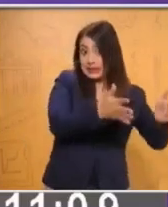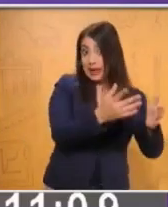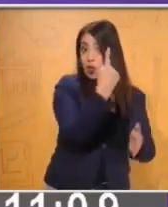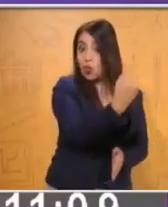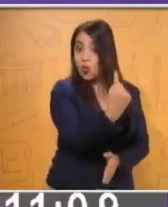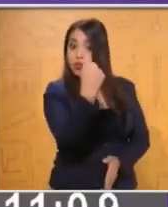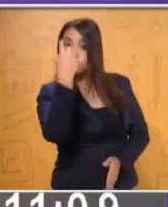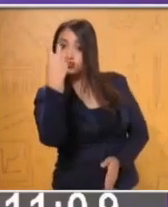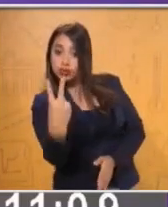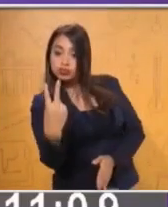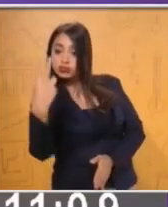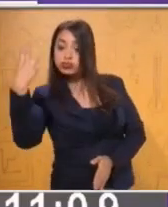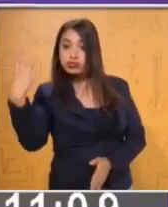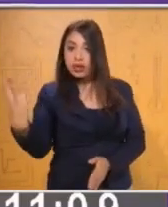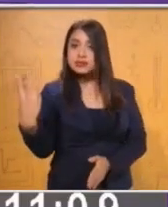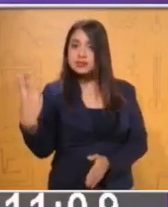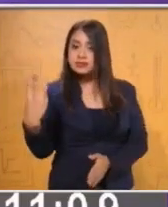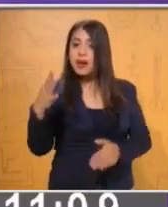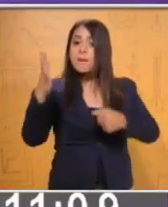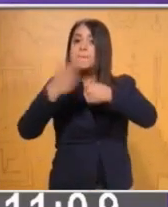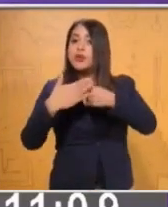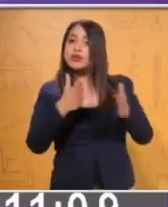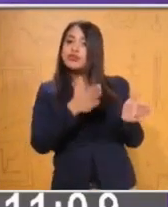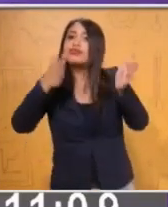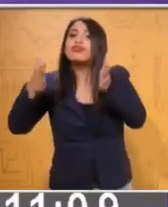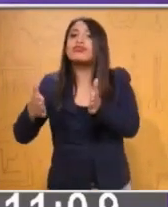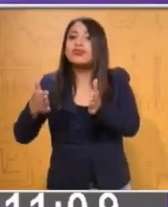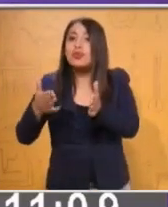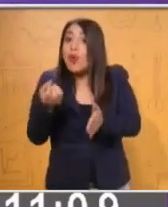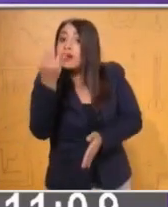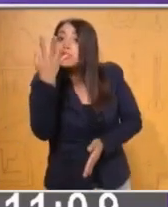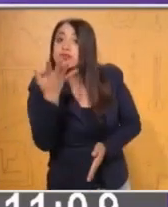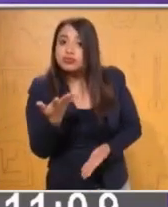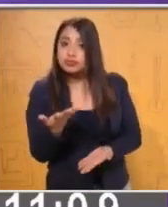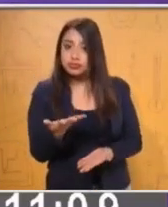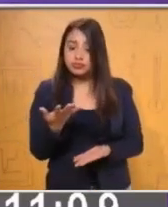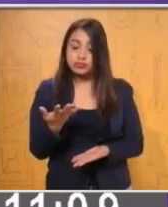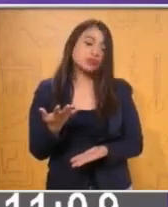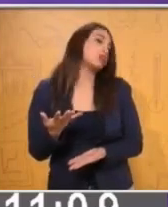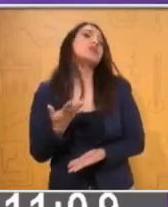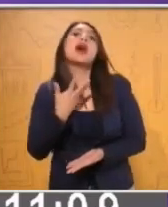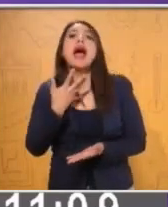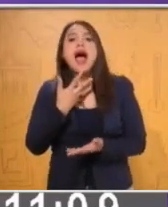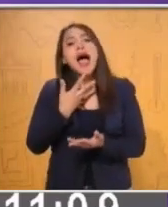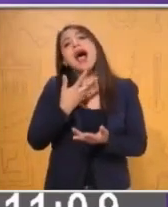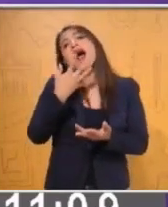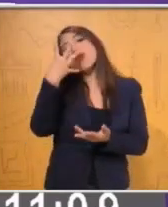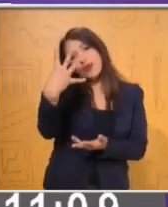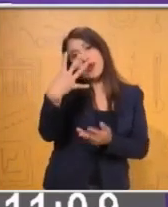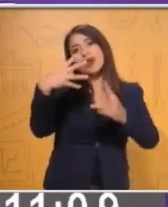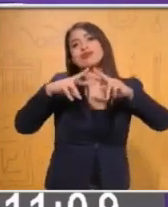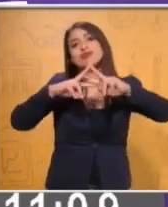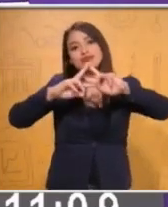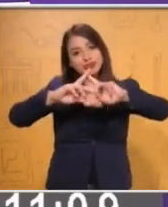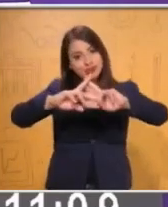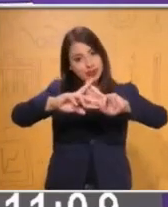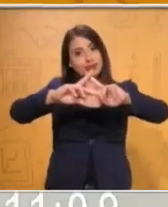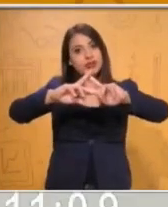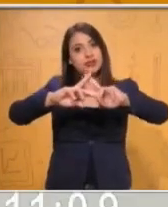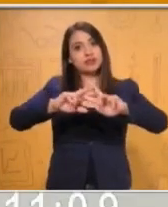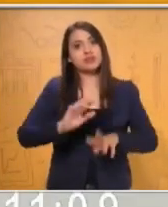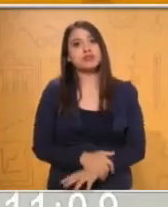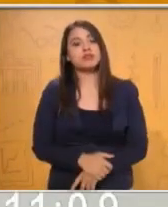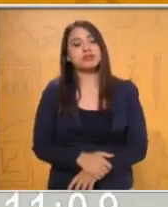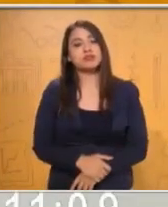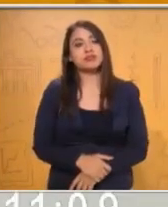va a tener... Vamos a tener cuatro triangulitos. Si observamos la figura, está formado por cuatro triángulos.